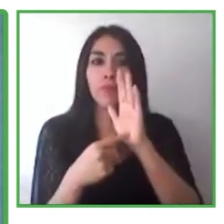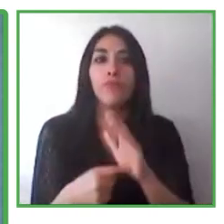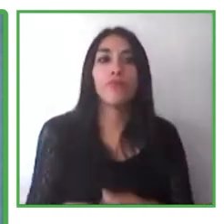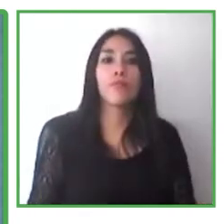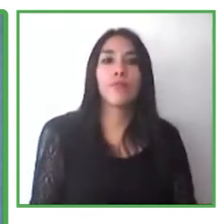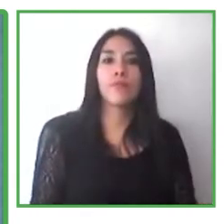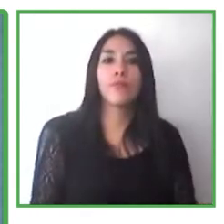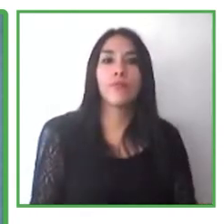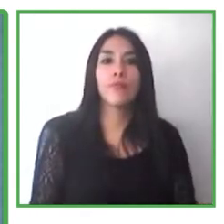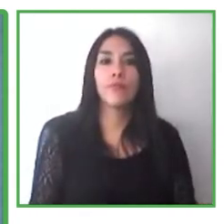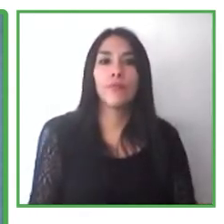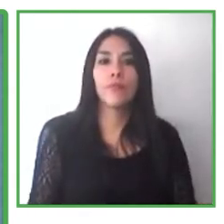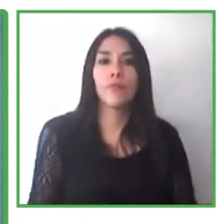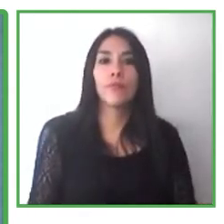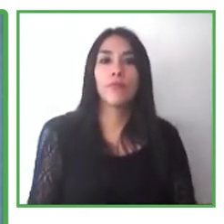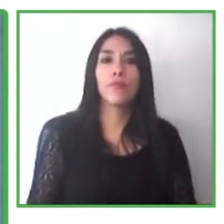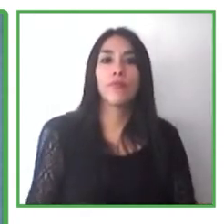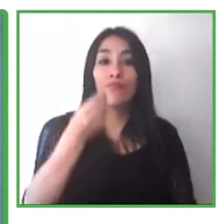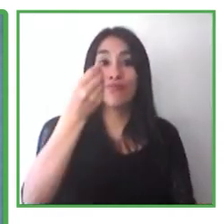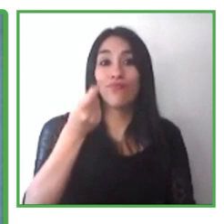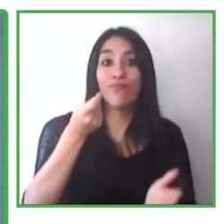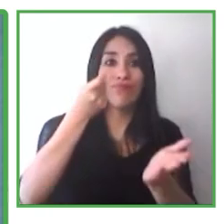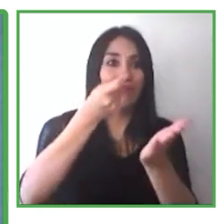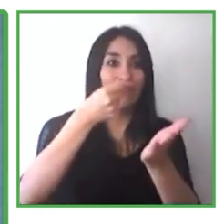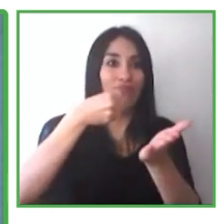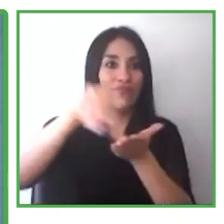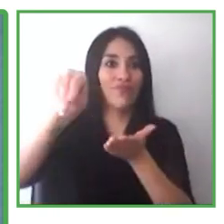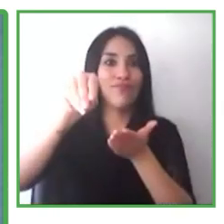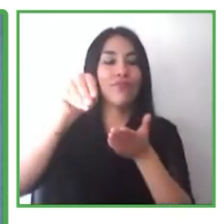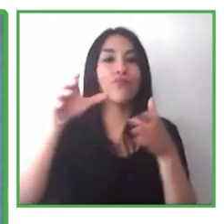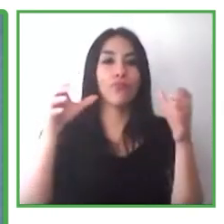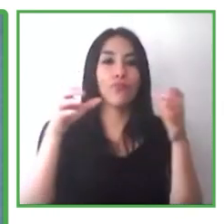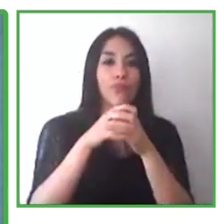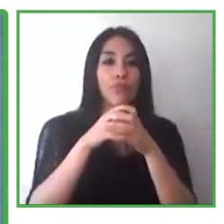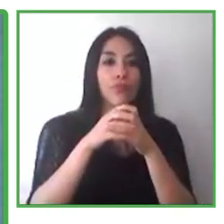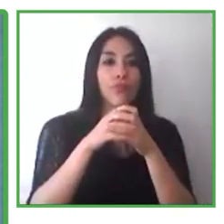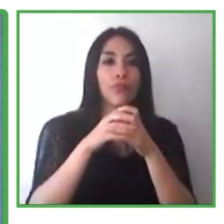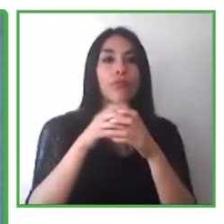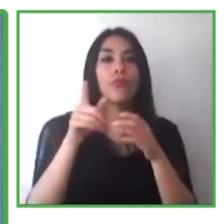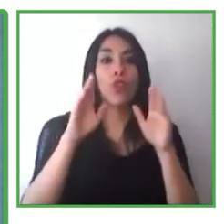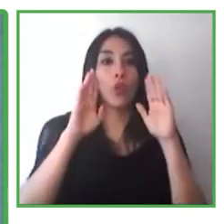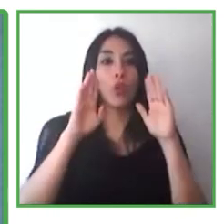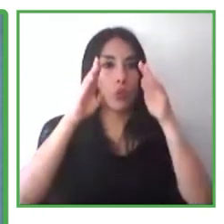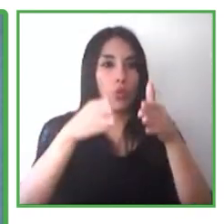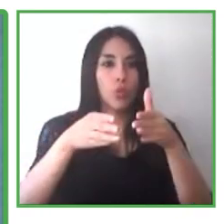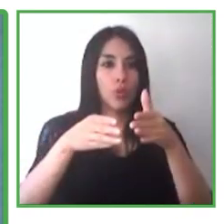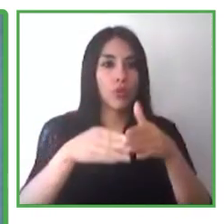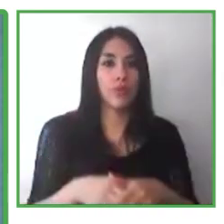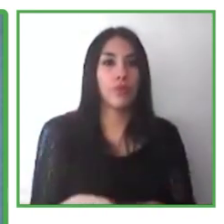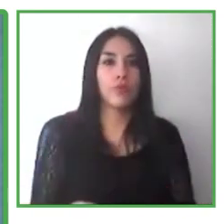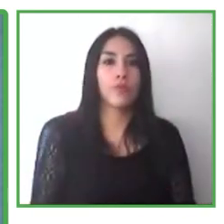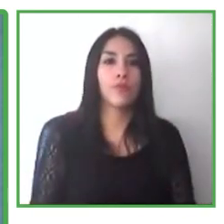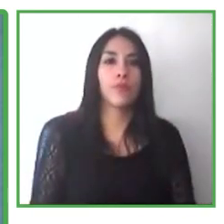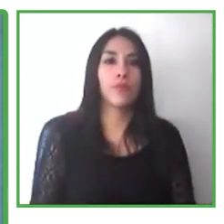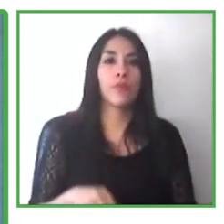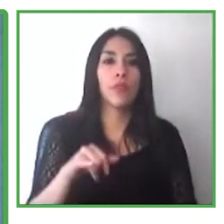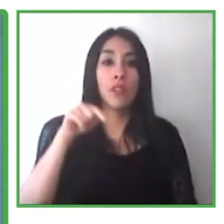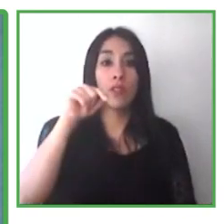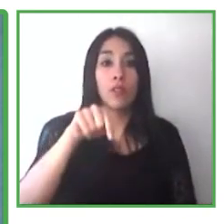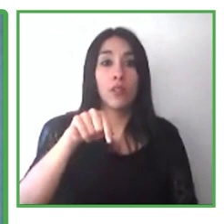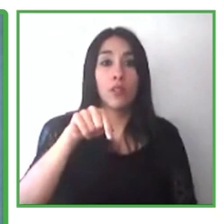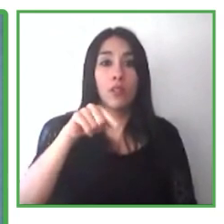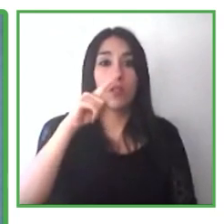para la comunidad de autistas en el espectro y también tenemos un frente para el